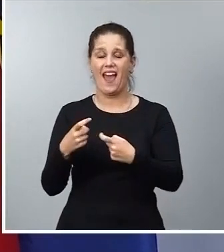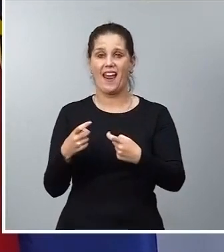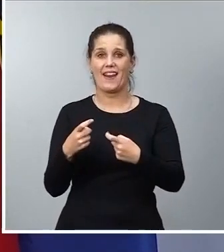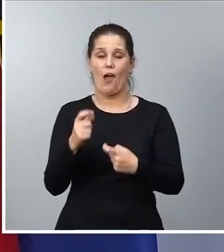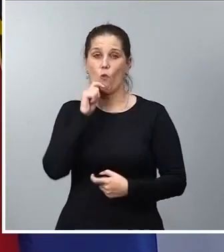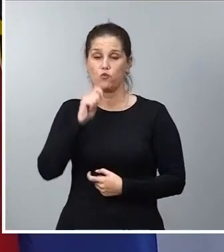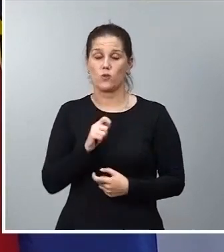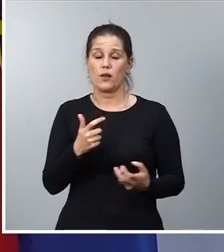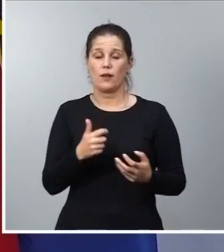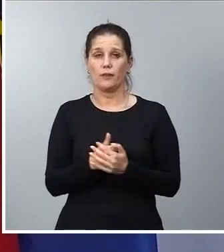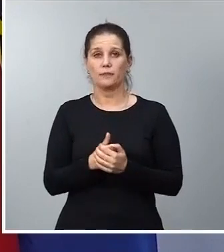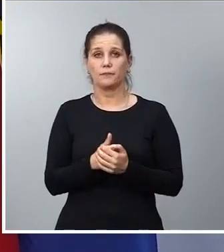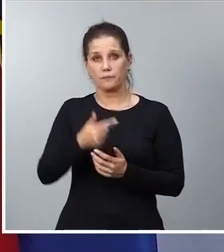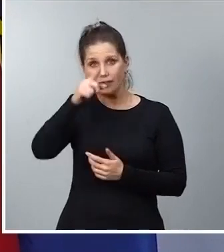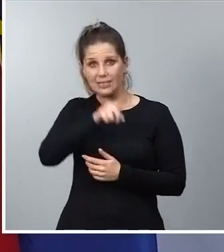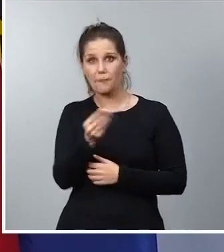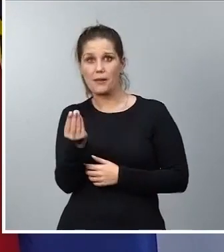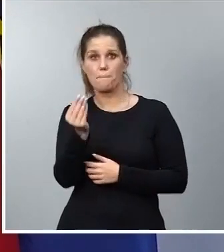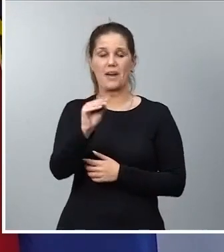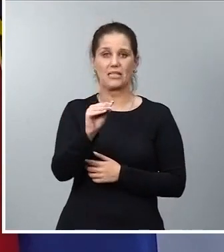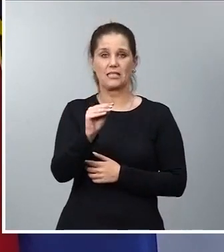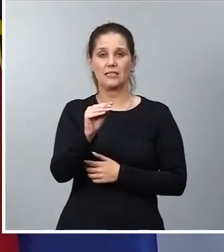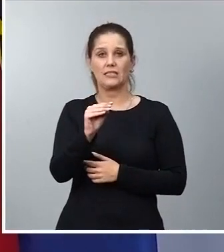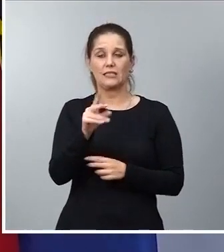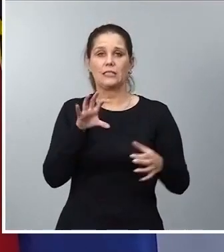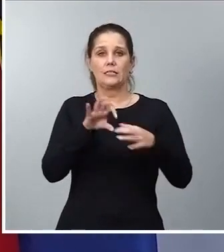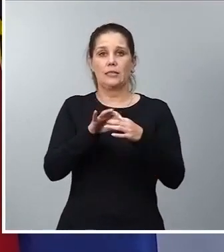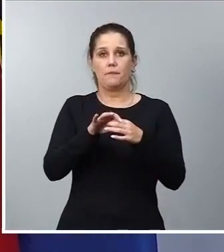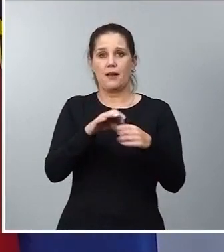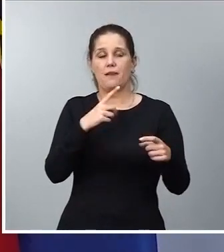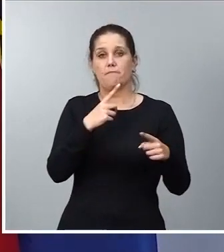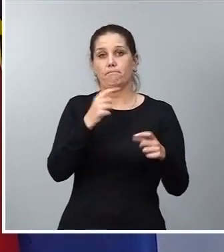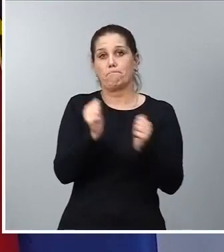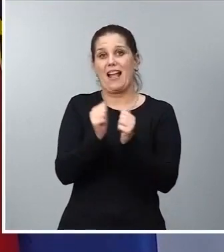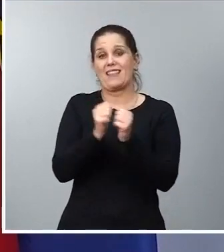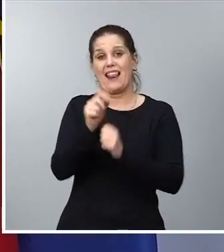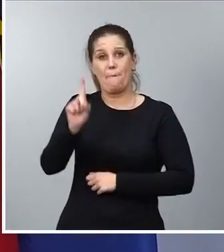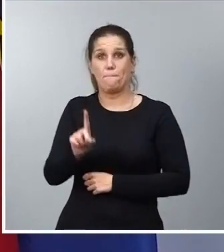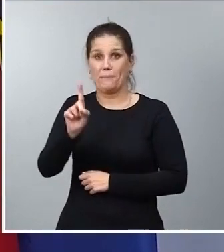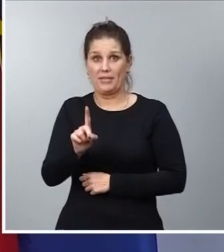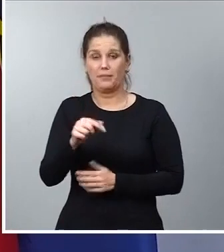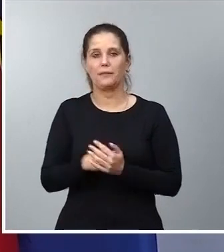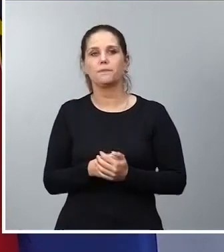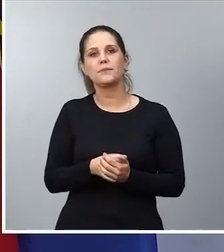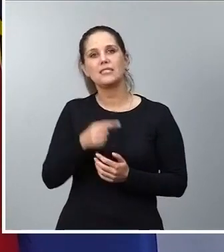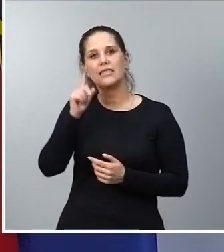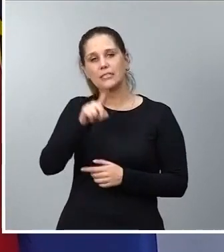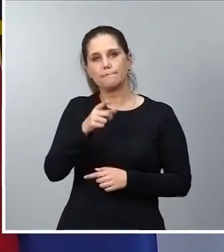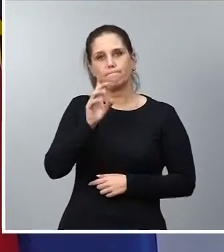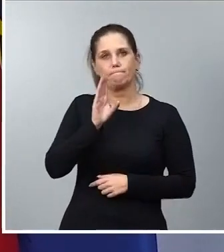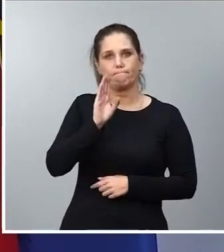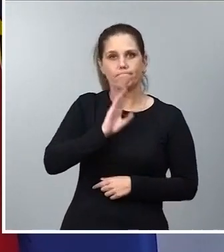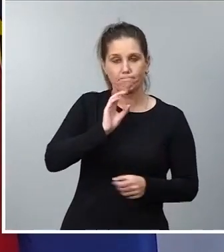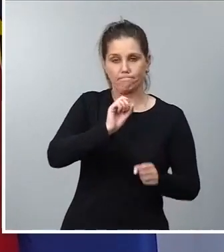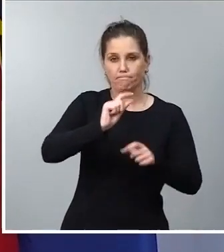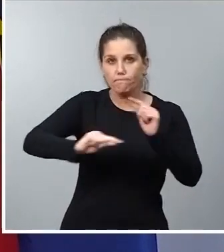de incrementos en materia de materias primas y también energéticos y de fertilizantes, entre un 40 y